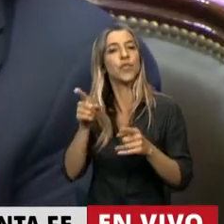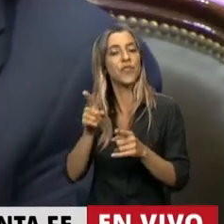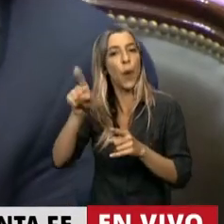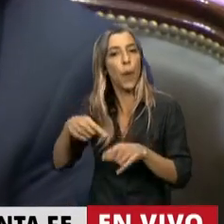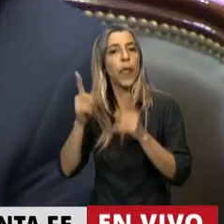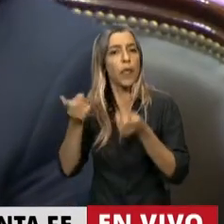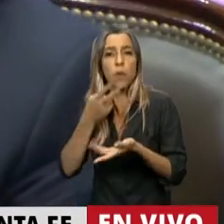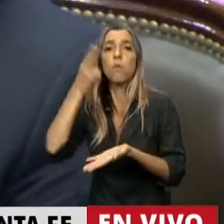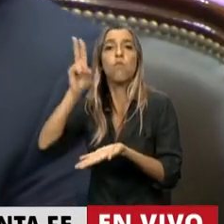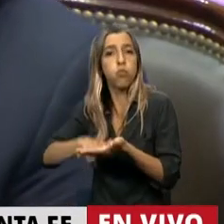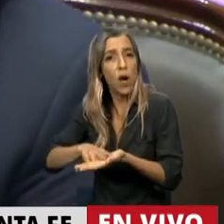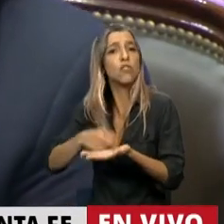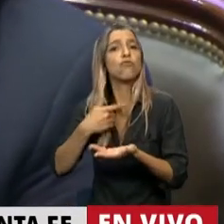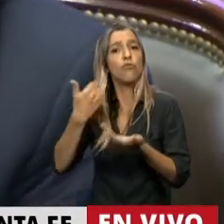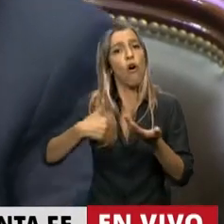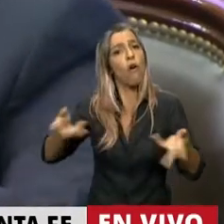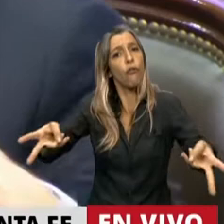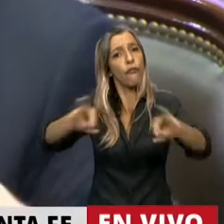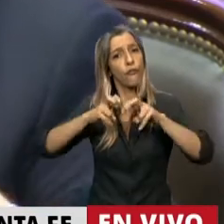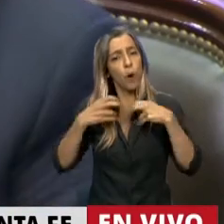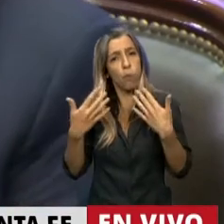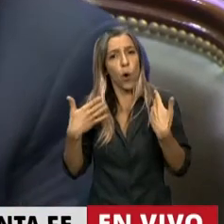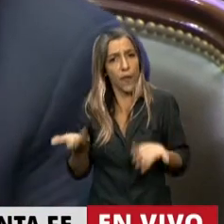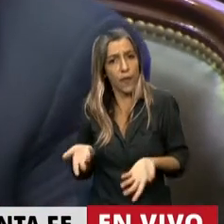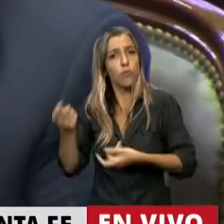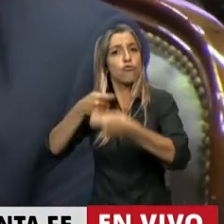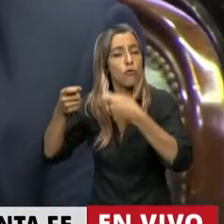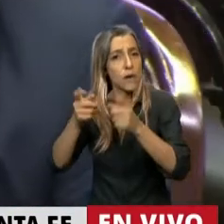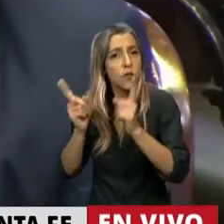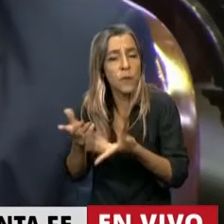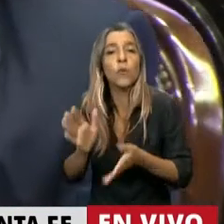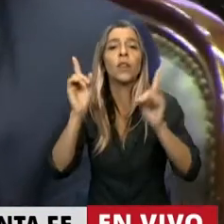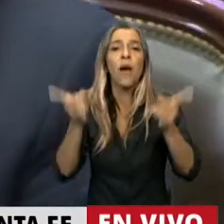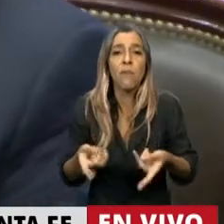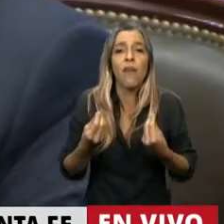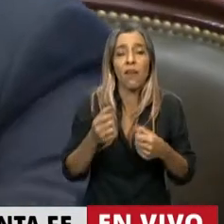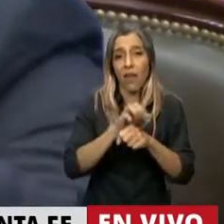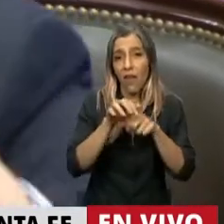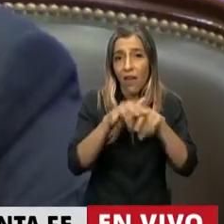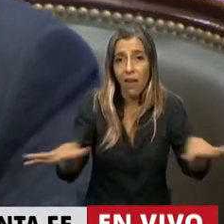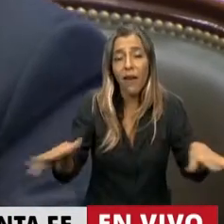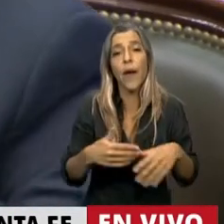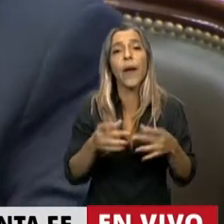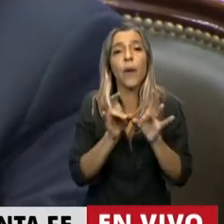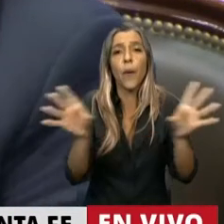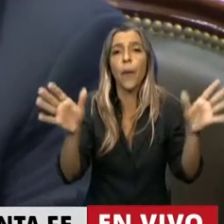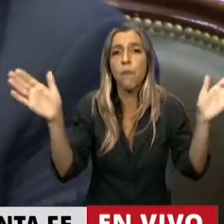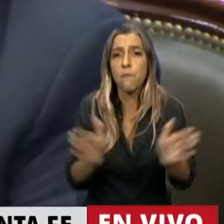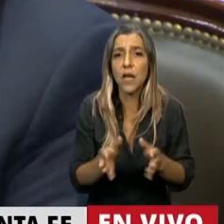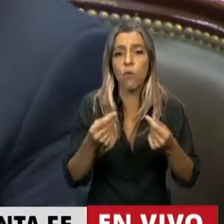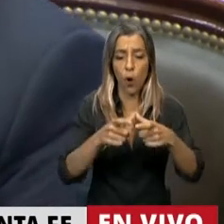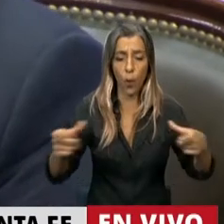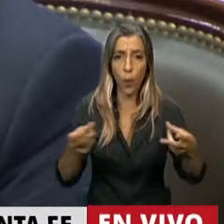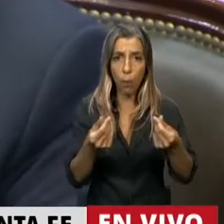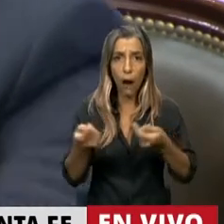salud, lo que significa bajar el contacto con el dinero físico y aumentar la bancarización en las relaciones